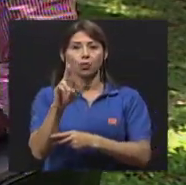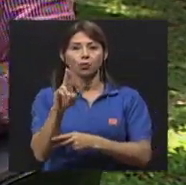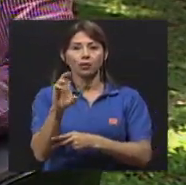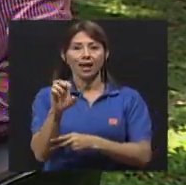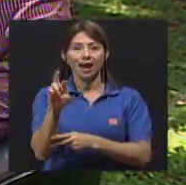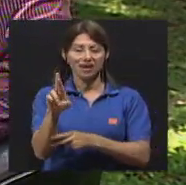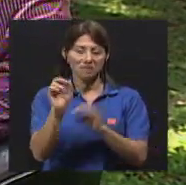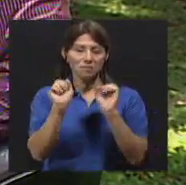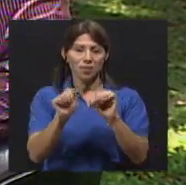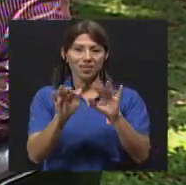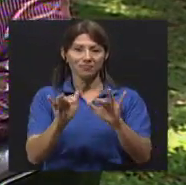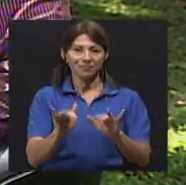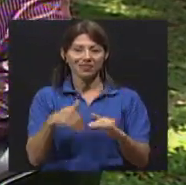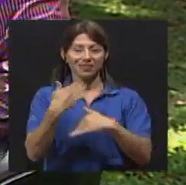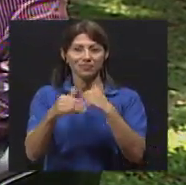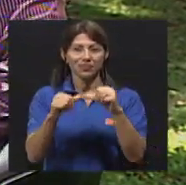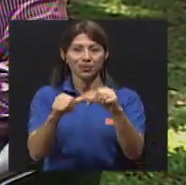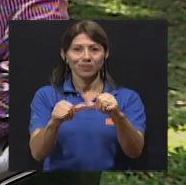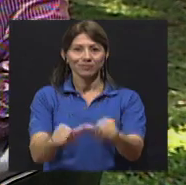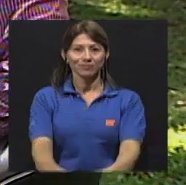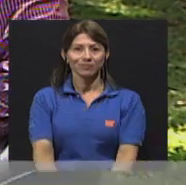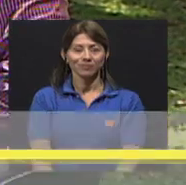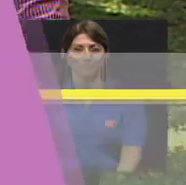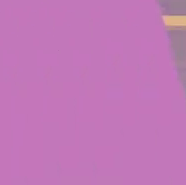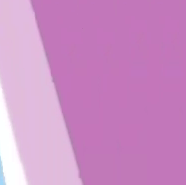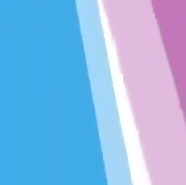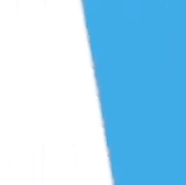con toda confianza nos pueden escribir. Ya regresamos.